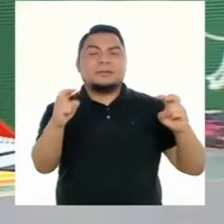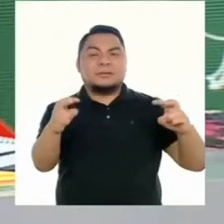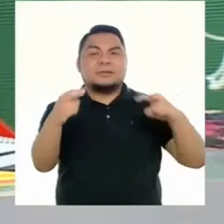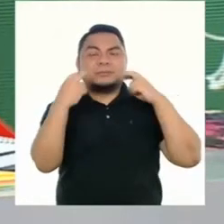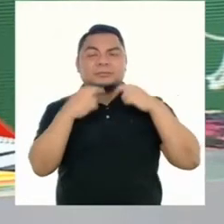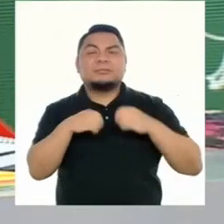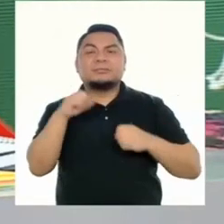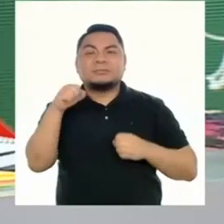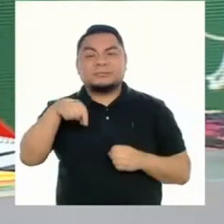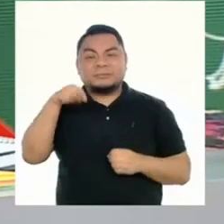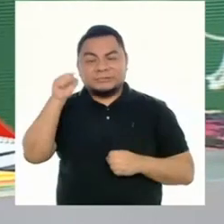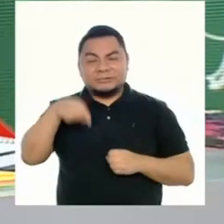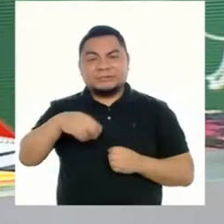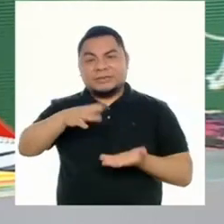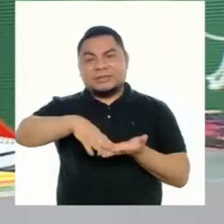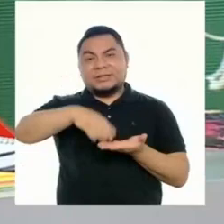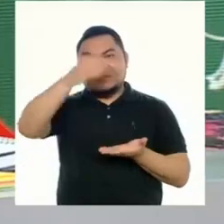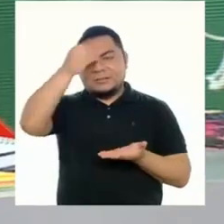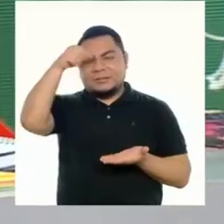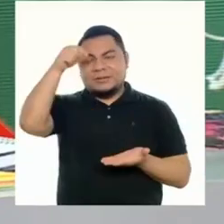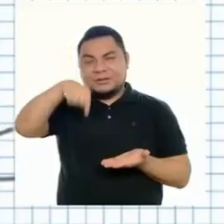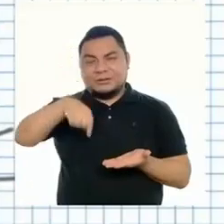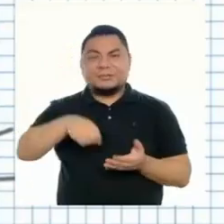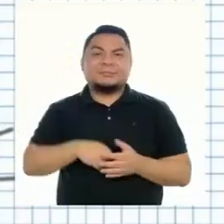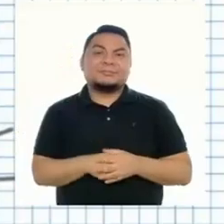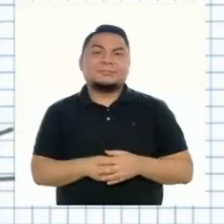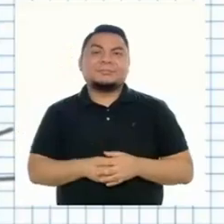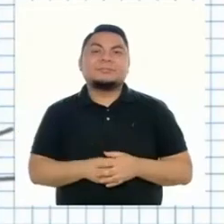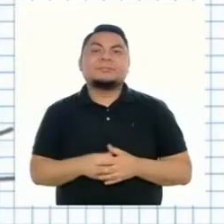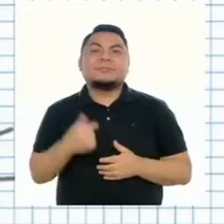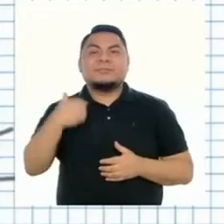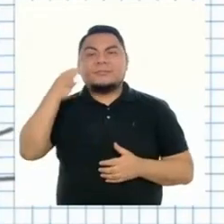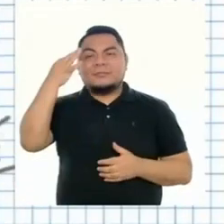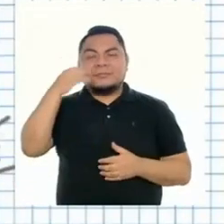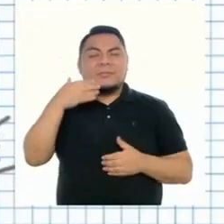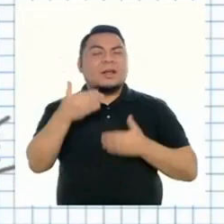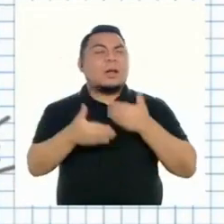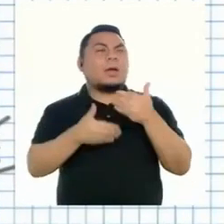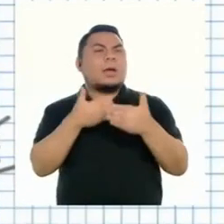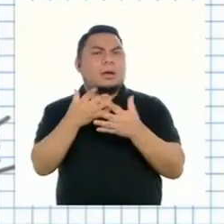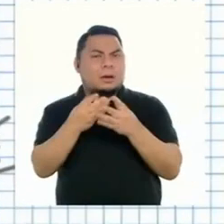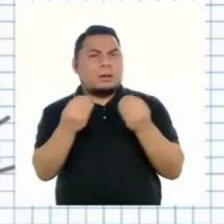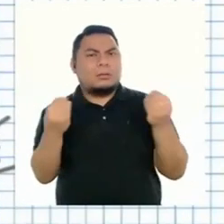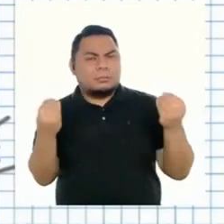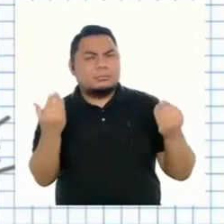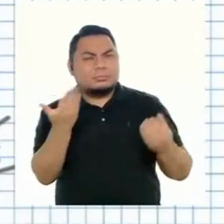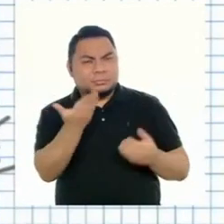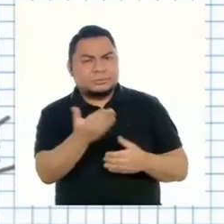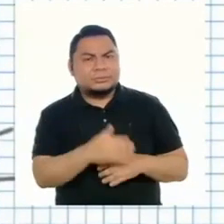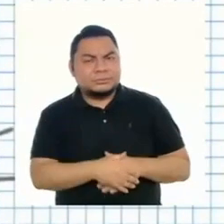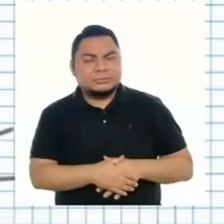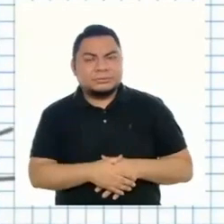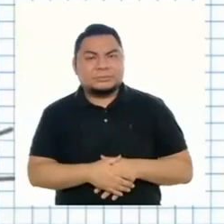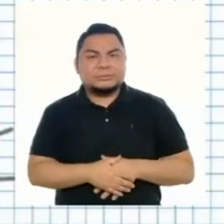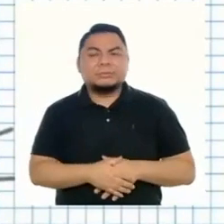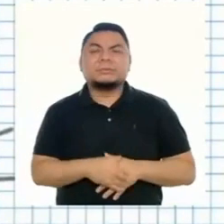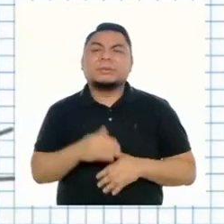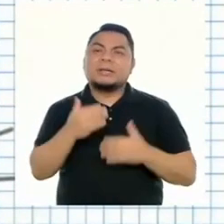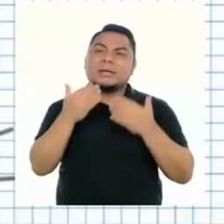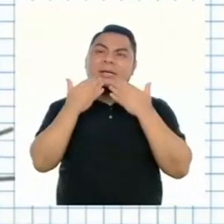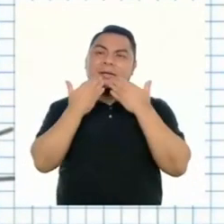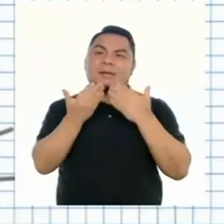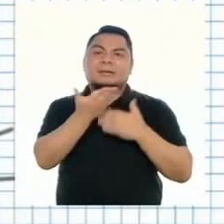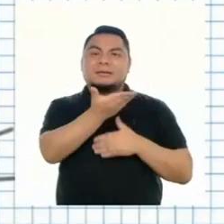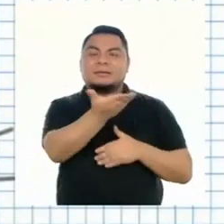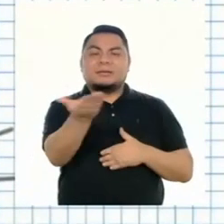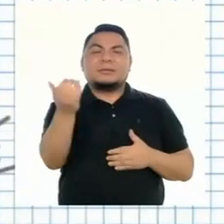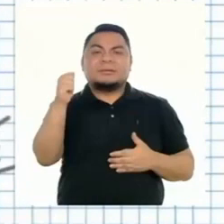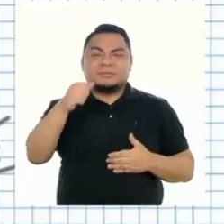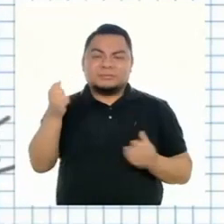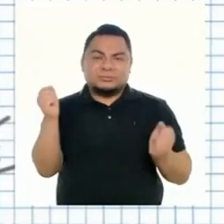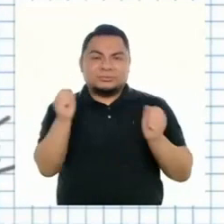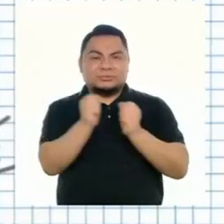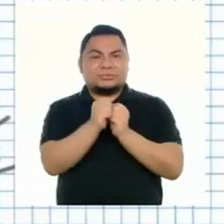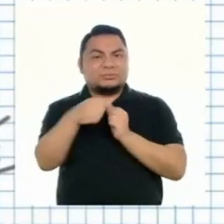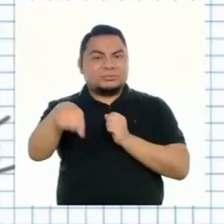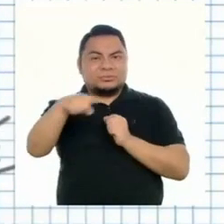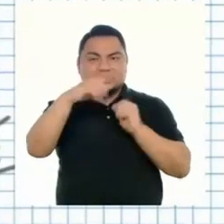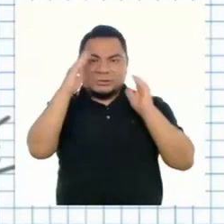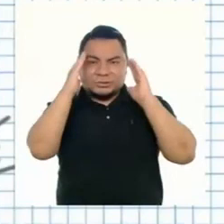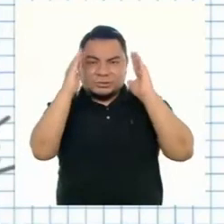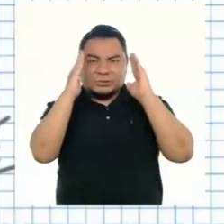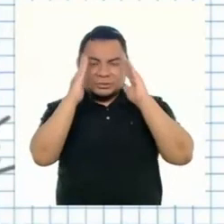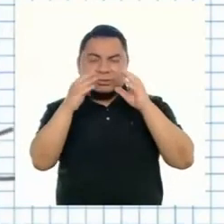por acompañarnos en este aprendizaje el día de hoy. Creo que hemos avanzado bastante, Miluska. Gracias a ustedes por estar